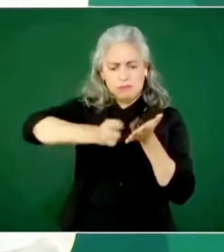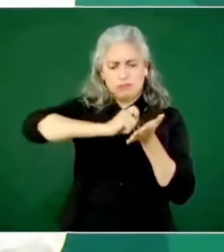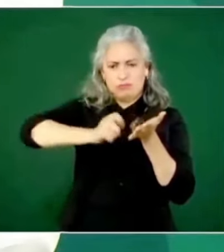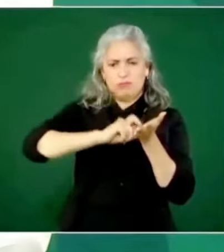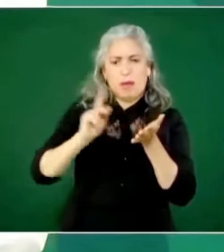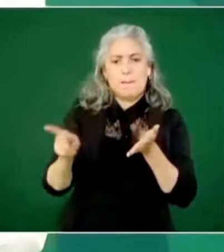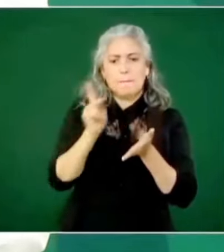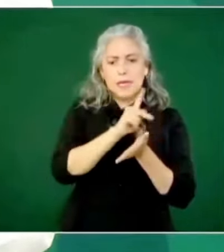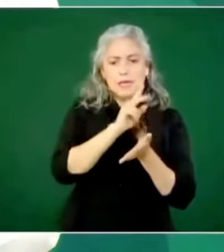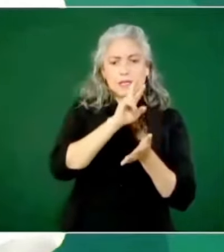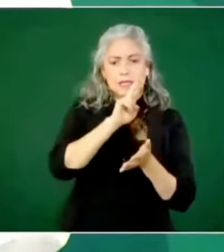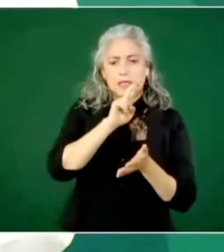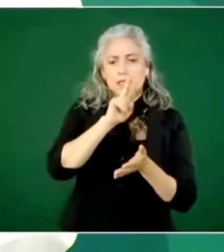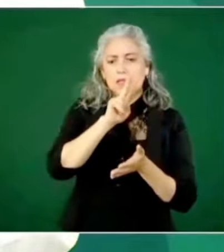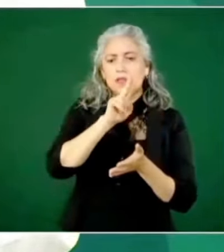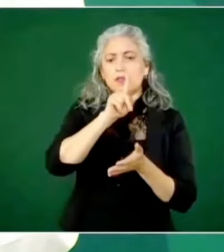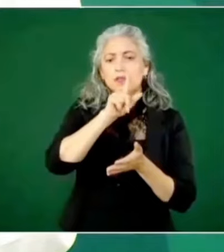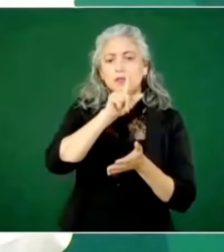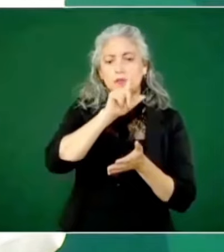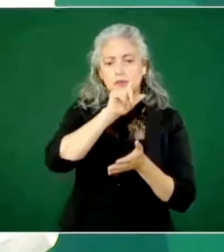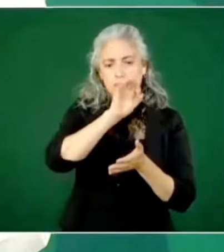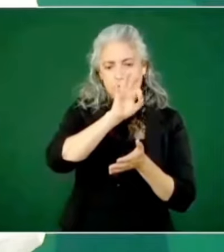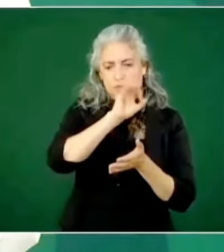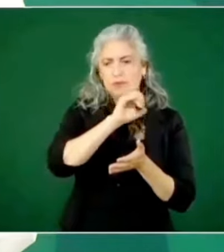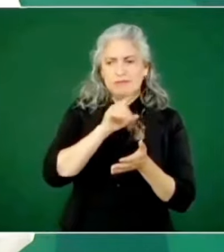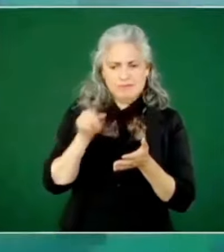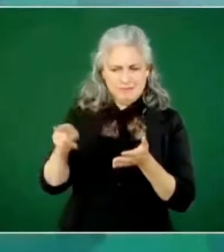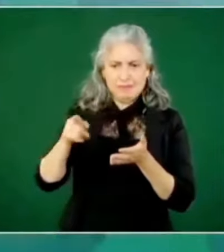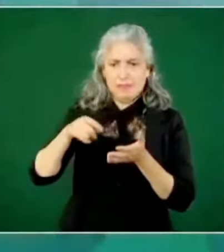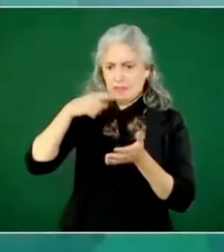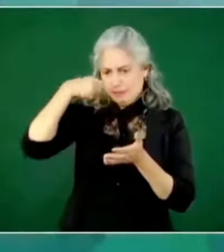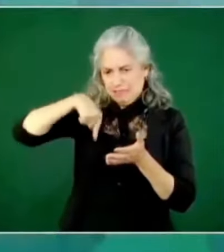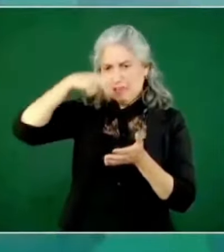de los mejores escritores de México.